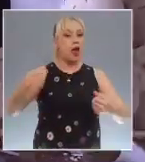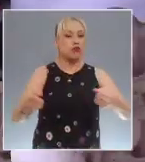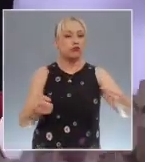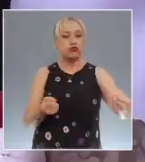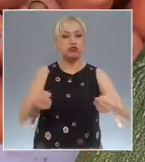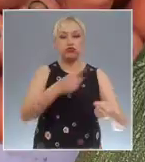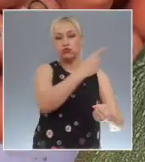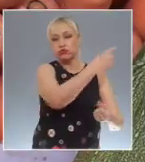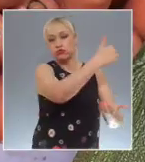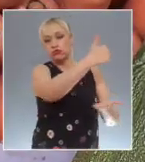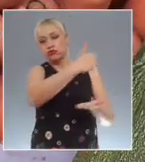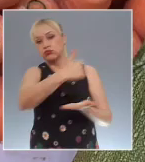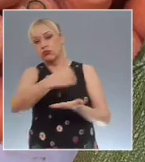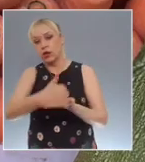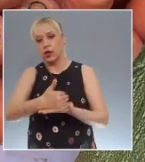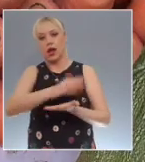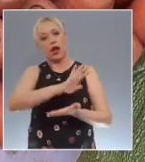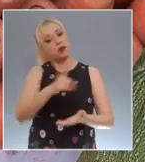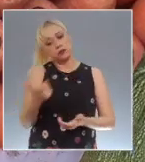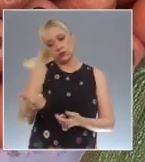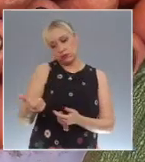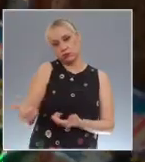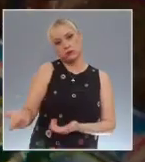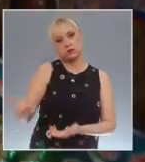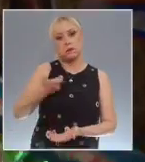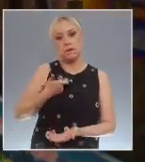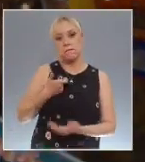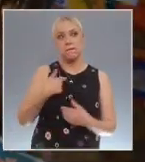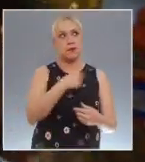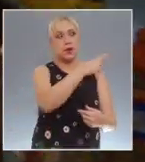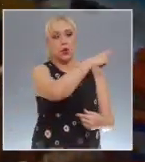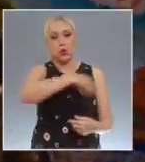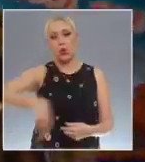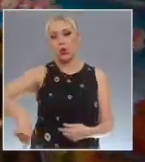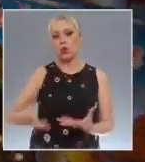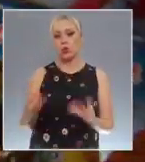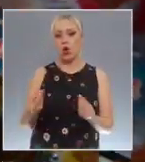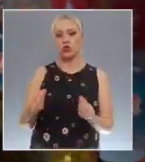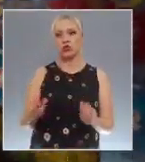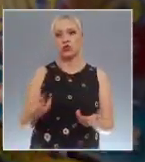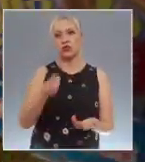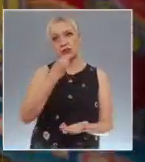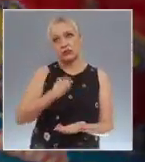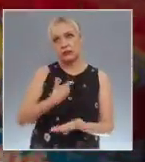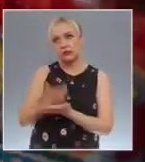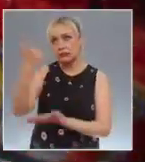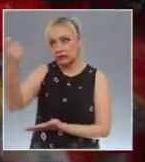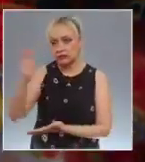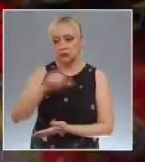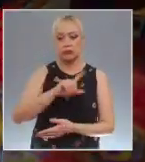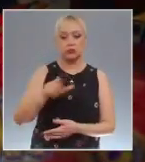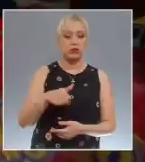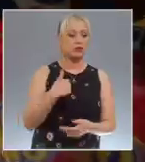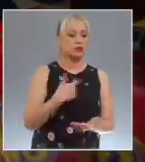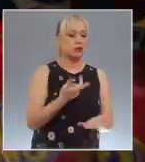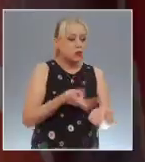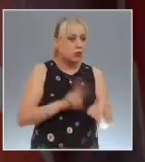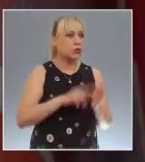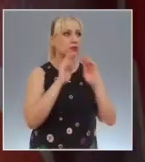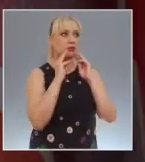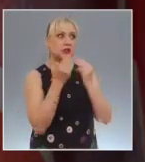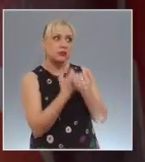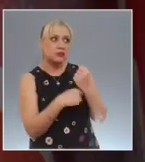Mencionó que de los 5 millones de MIPIMES, un millón ha tenido que cerrar sus comercios debido a esta problemática y a la pandemia.